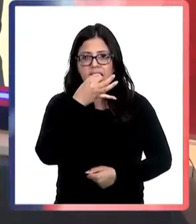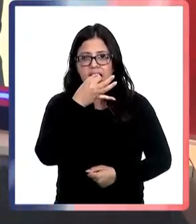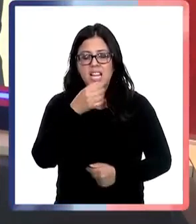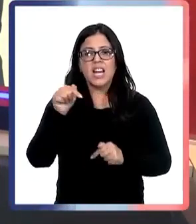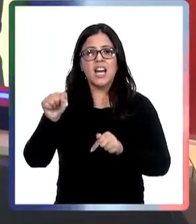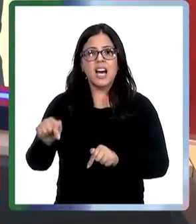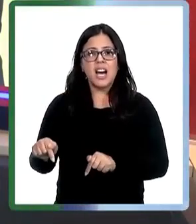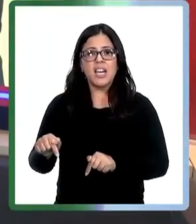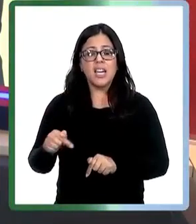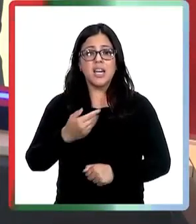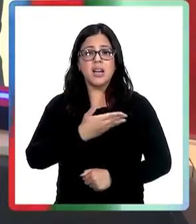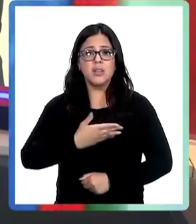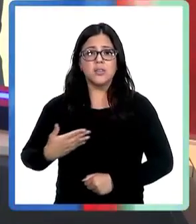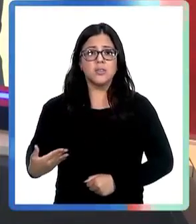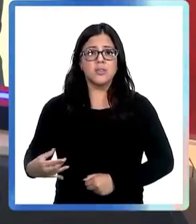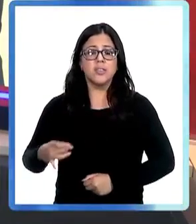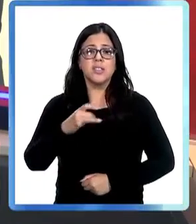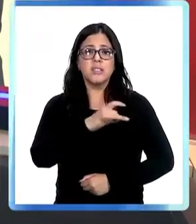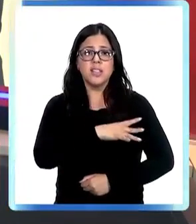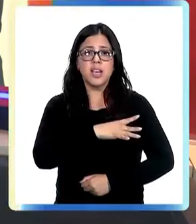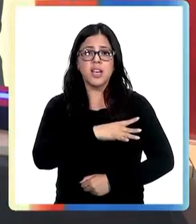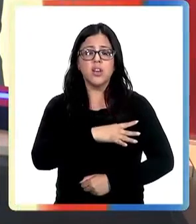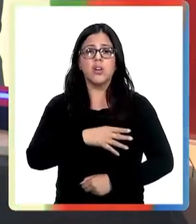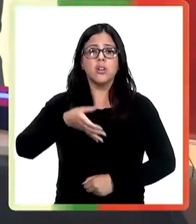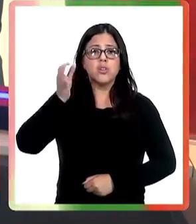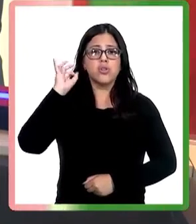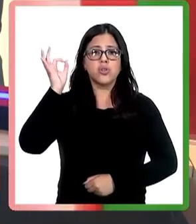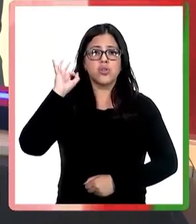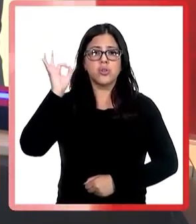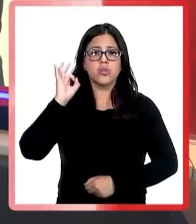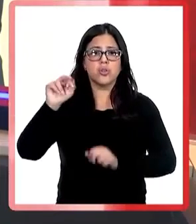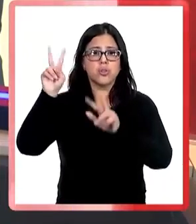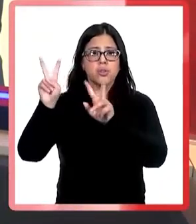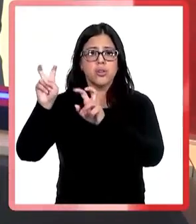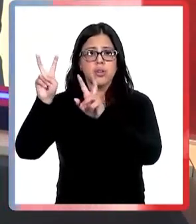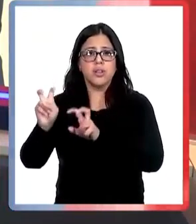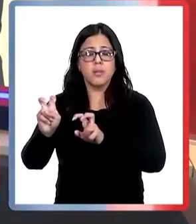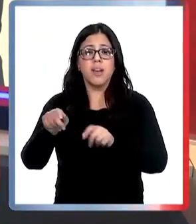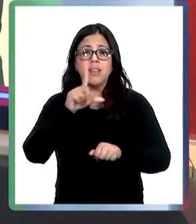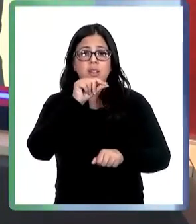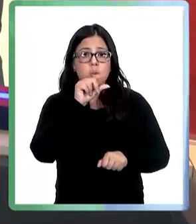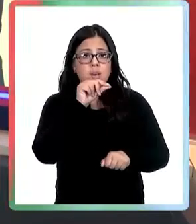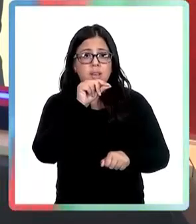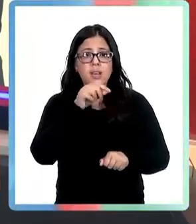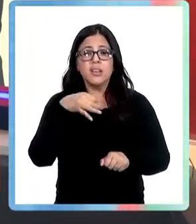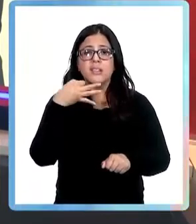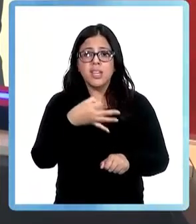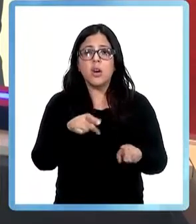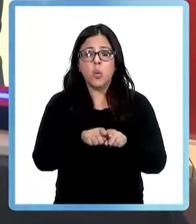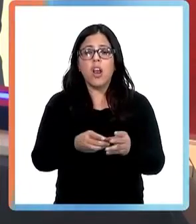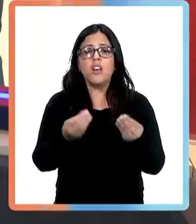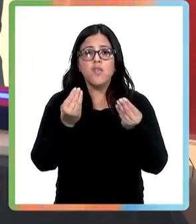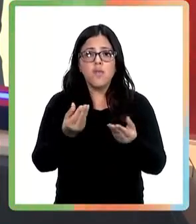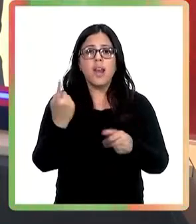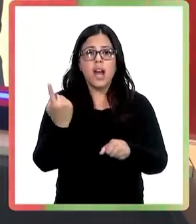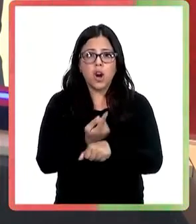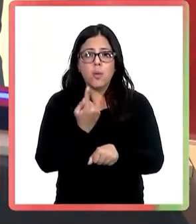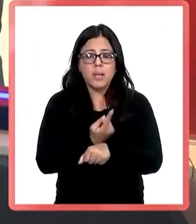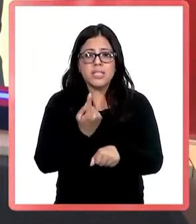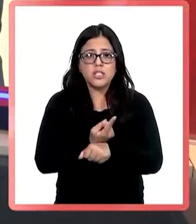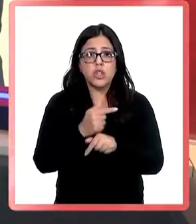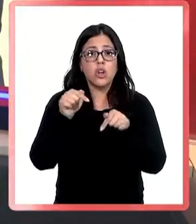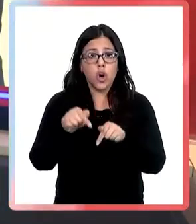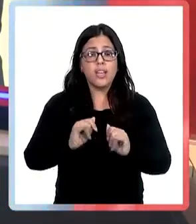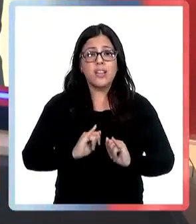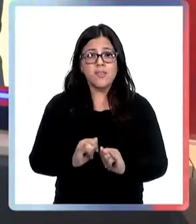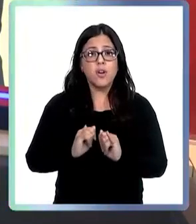país está buscando maneras de incrementar las inversiones y que Chile está muy bien posicionado en economía verde. El mandatario